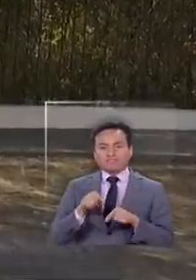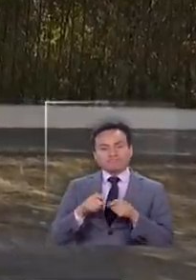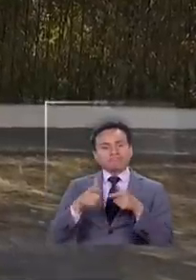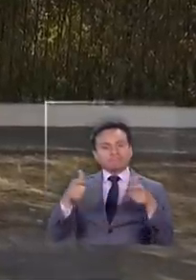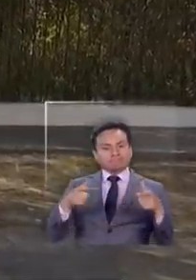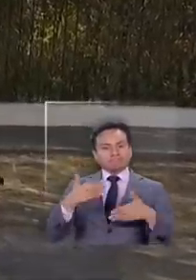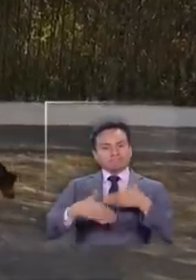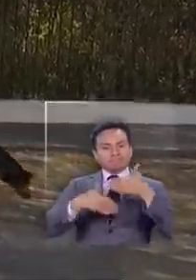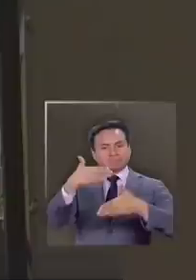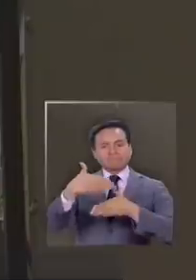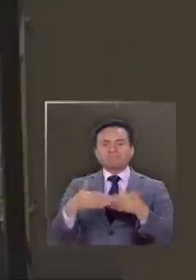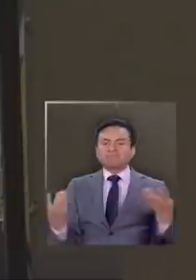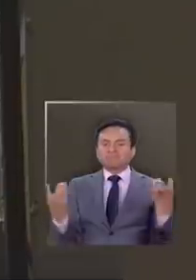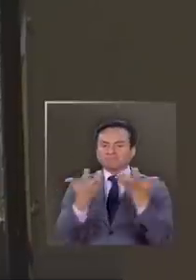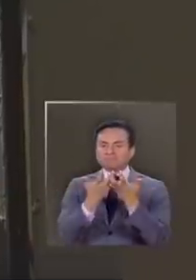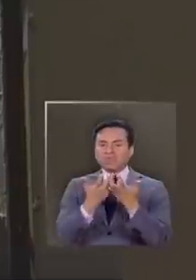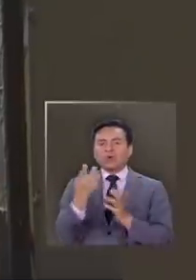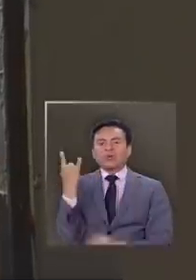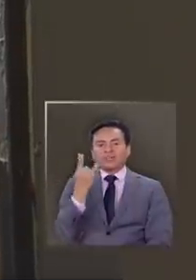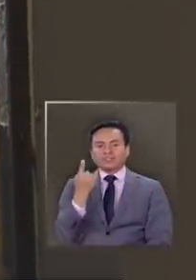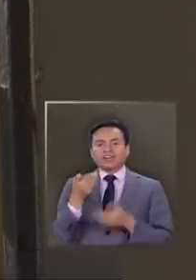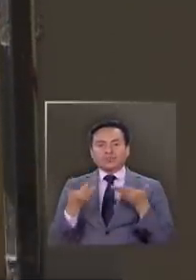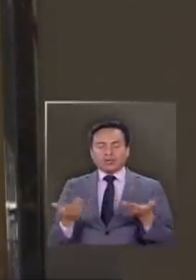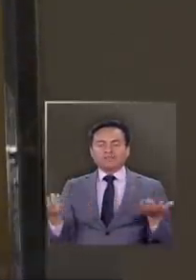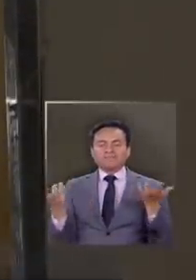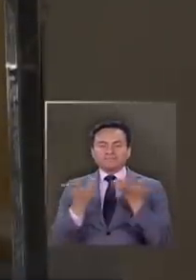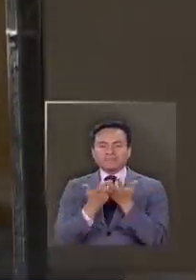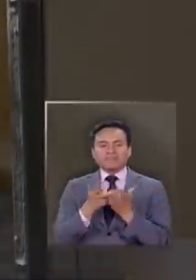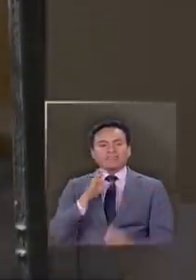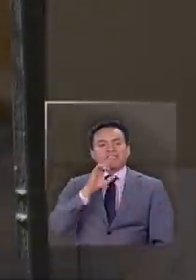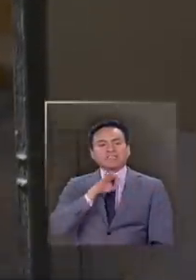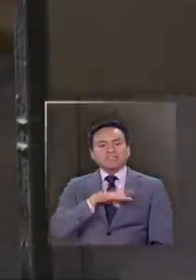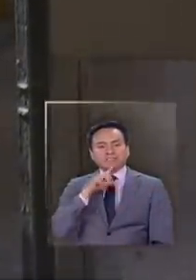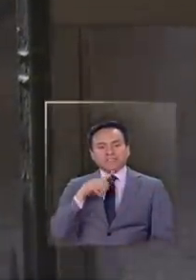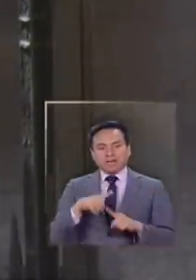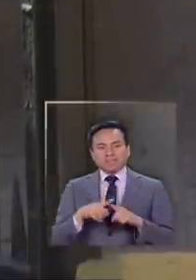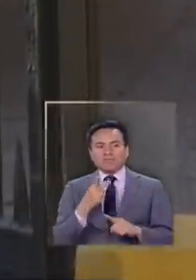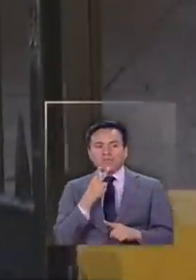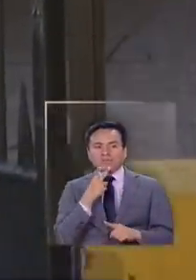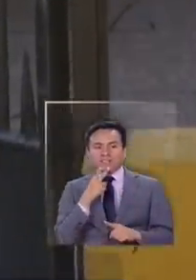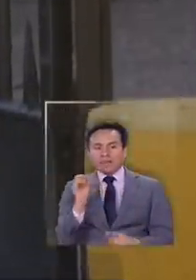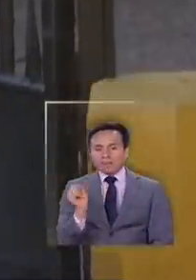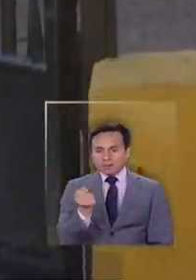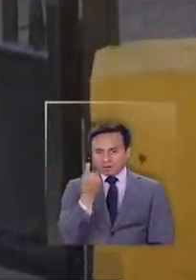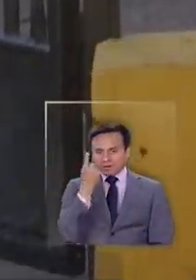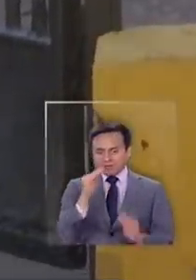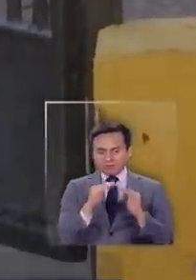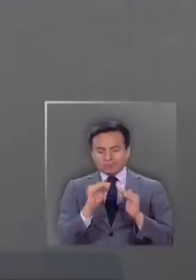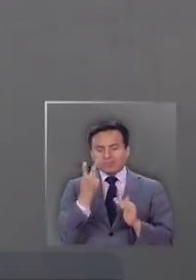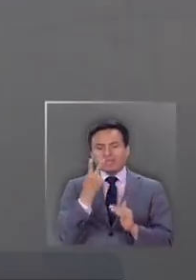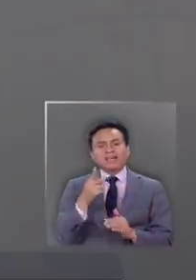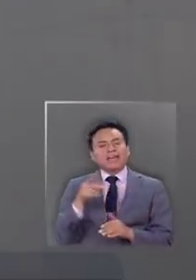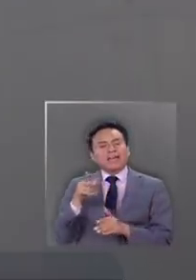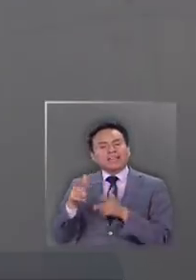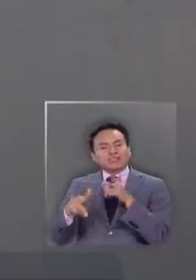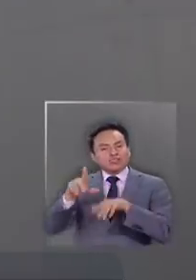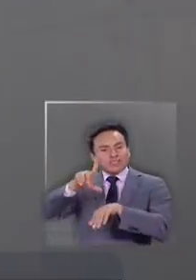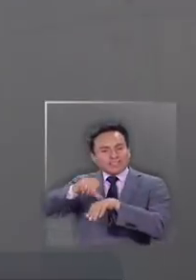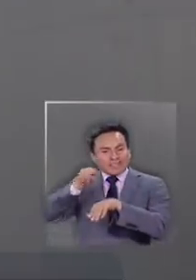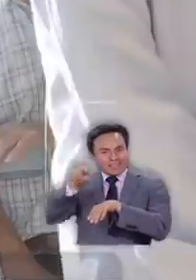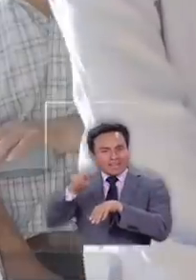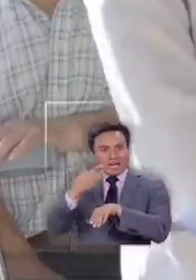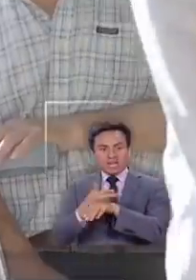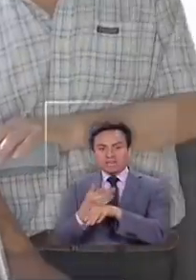hace perfecto sentido con la urgencia actual en Chile se llama vivienda primero y en estación central están